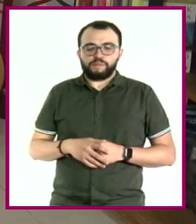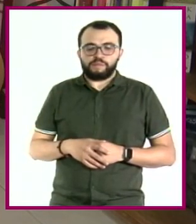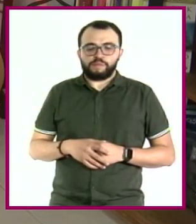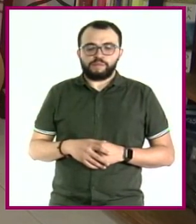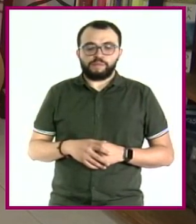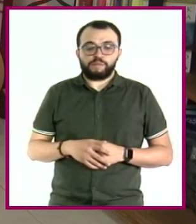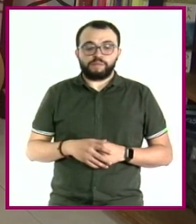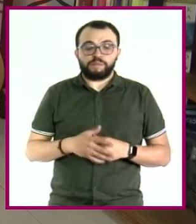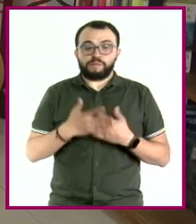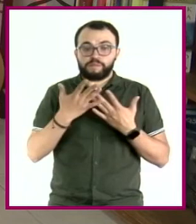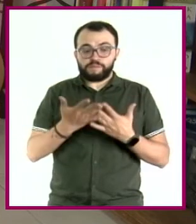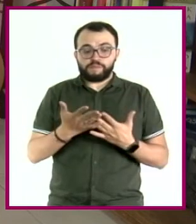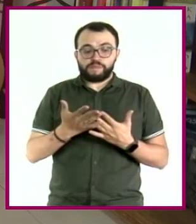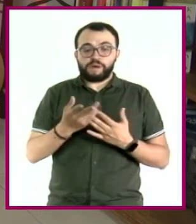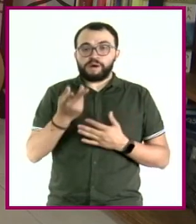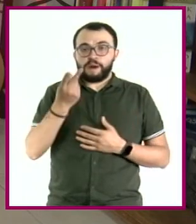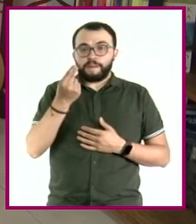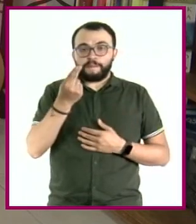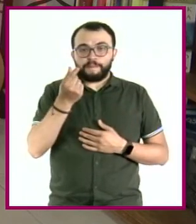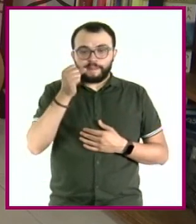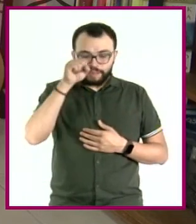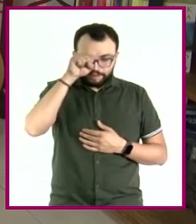Este fue perro mirando hacia abajo.